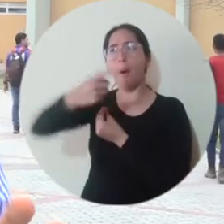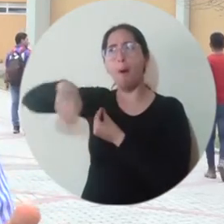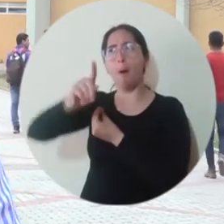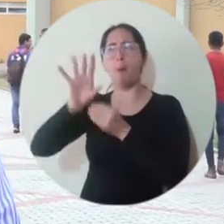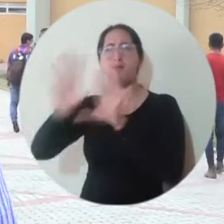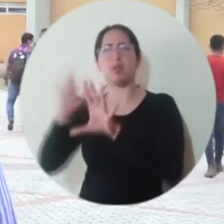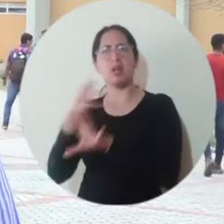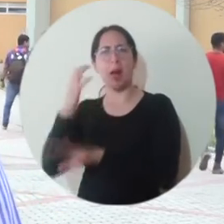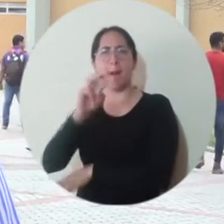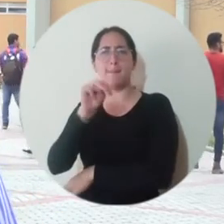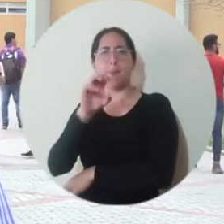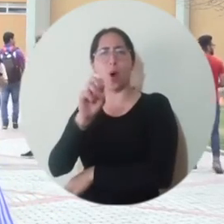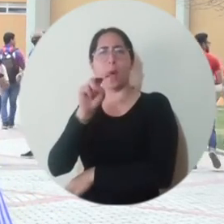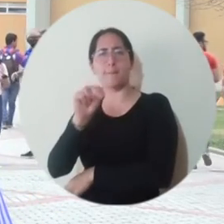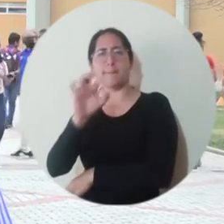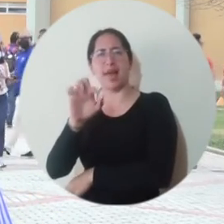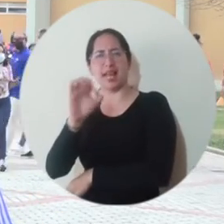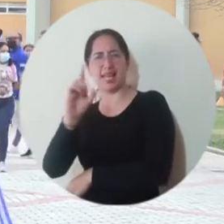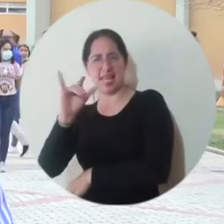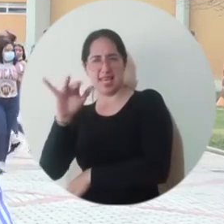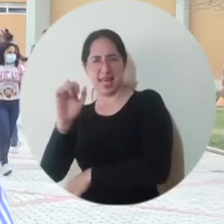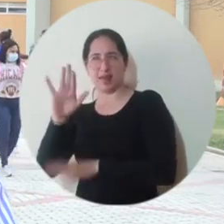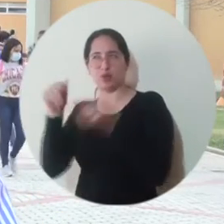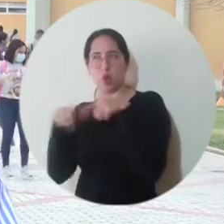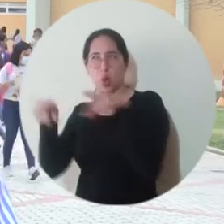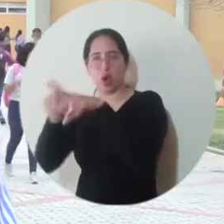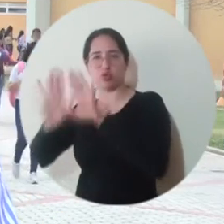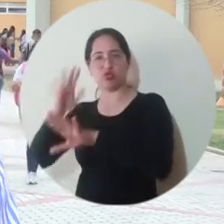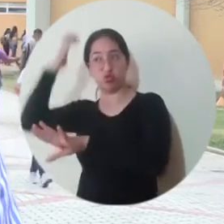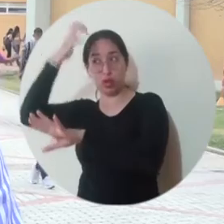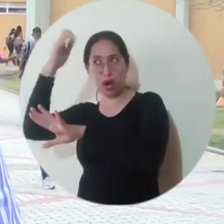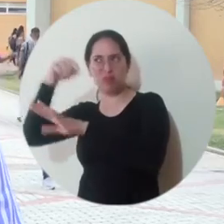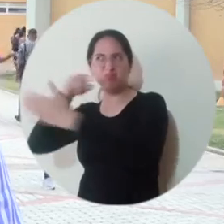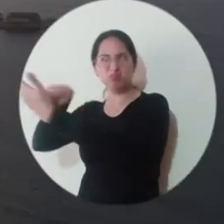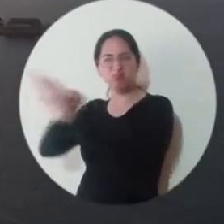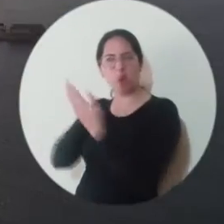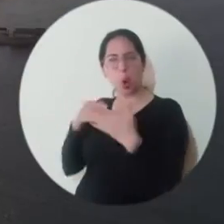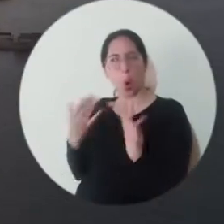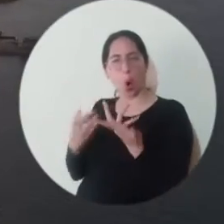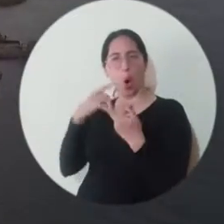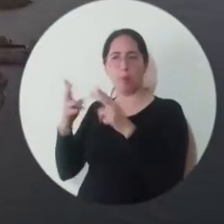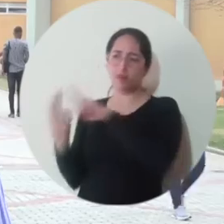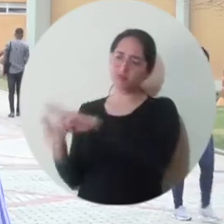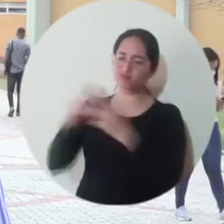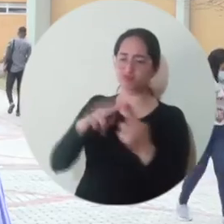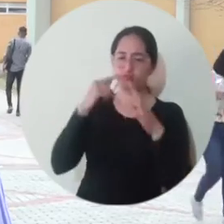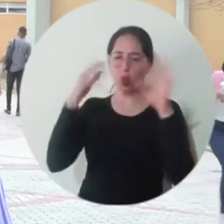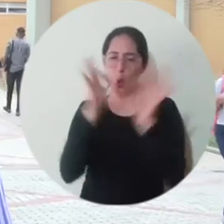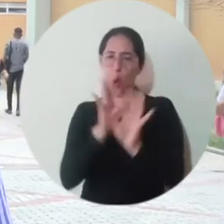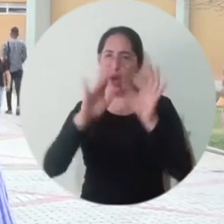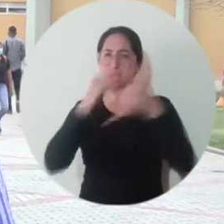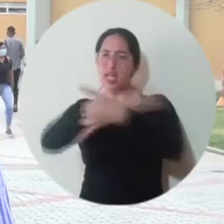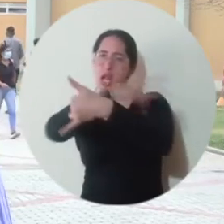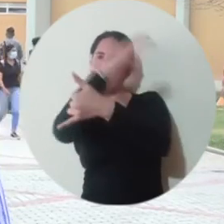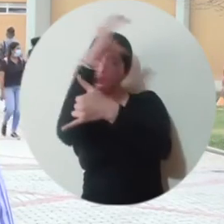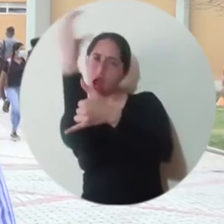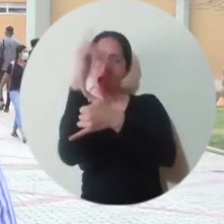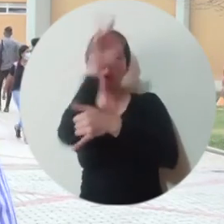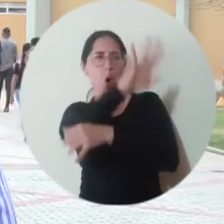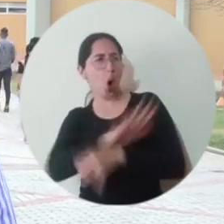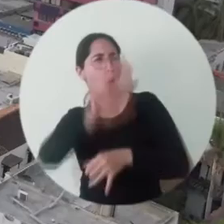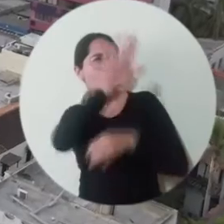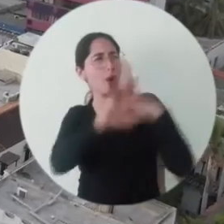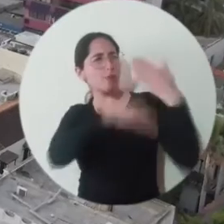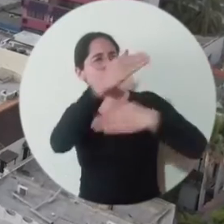Costa Rica, en Barbados, y nuestros colegas en el Mediterráneo, en Montpellier y en Cagliari, ¿cómo podemos nosotros entender el